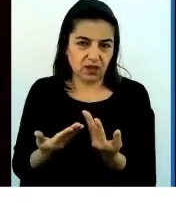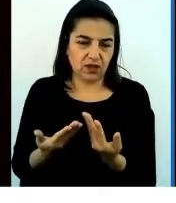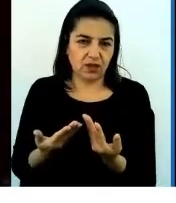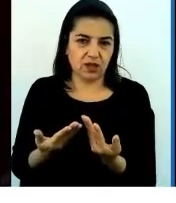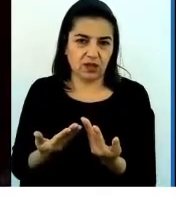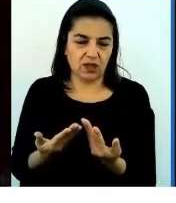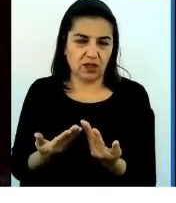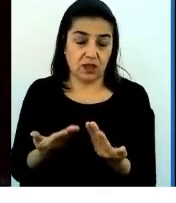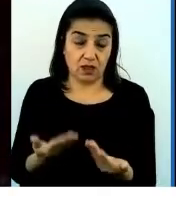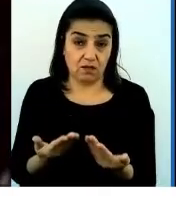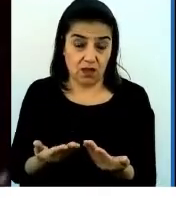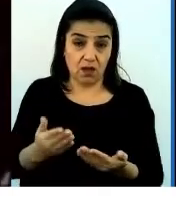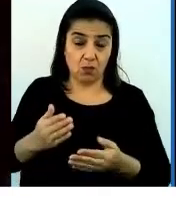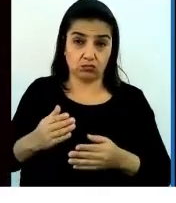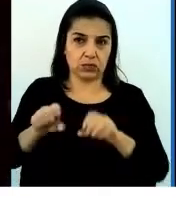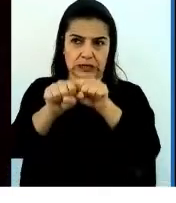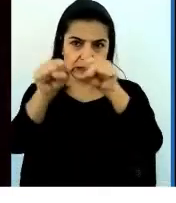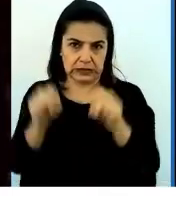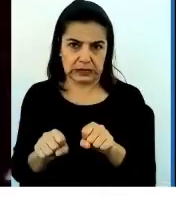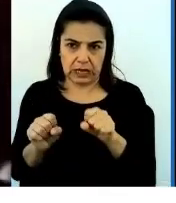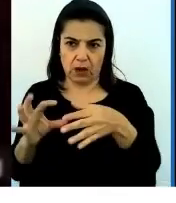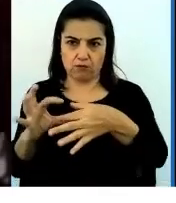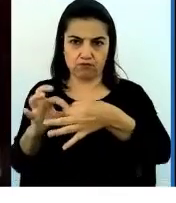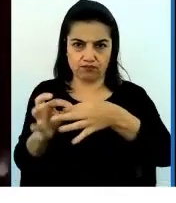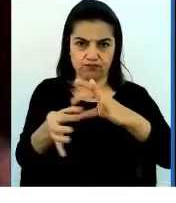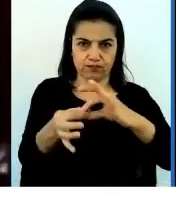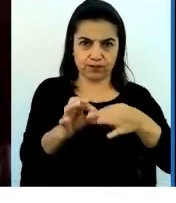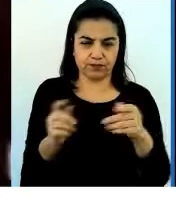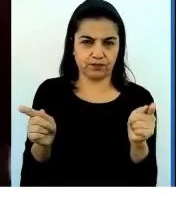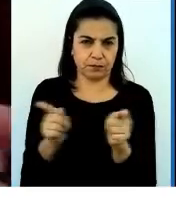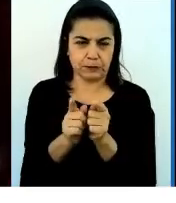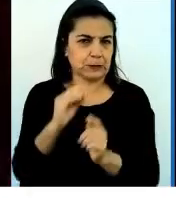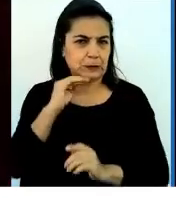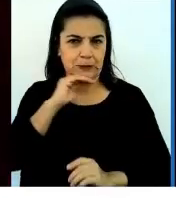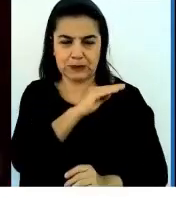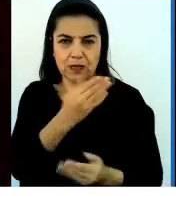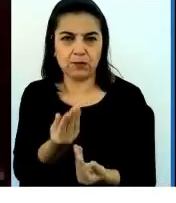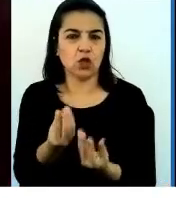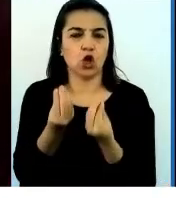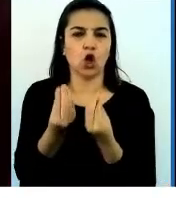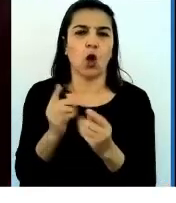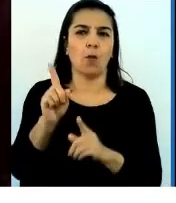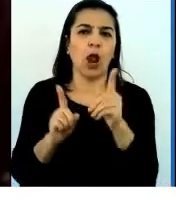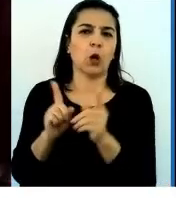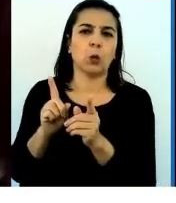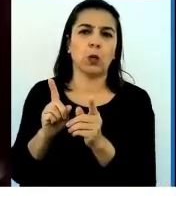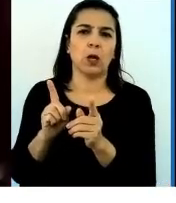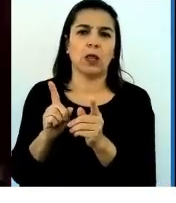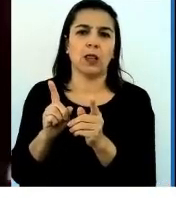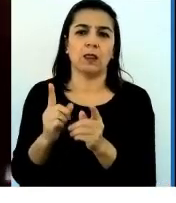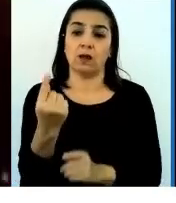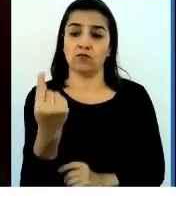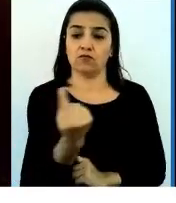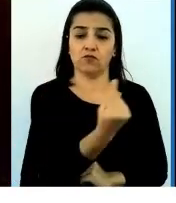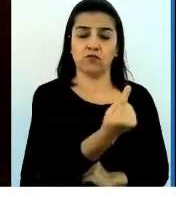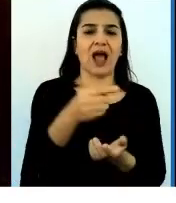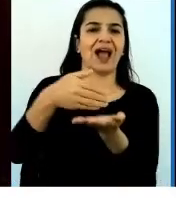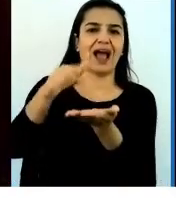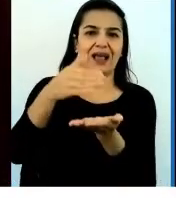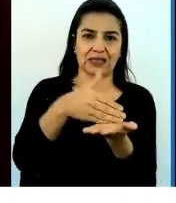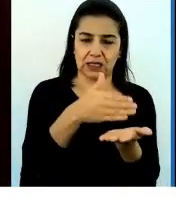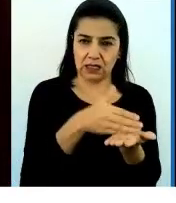eficiencia del sistema y ver cómo podemos quitar algunos intermediarios, hacer